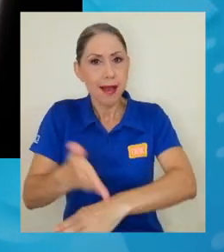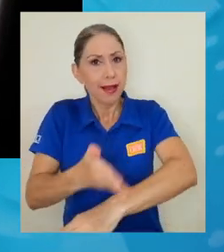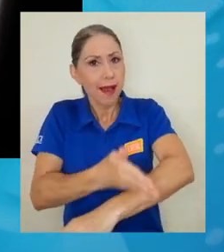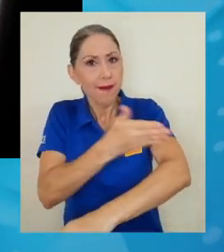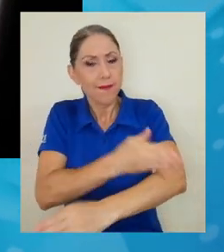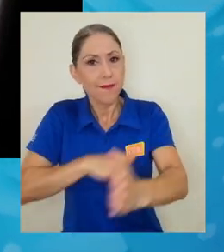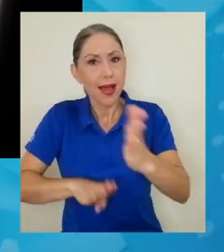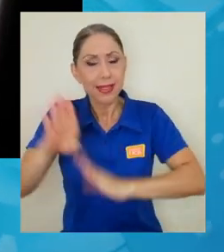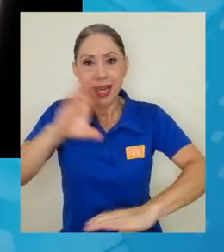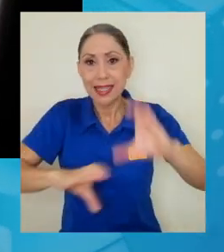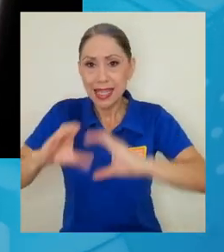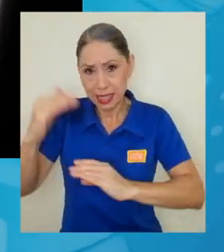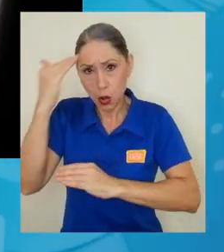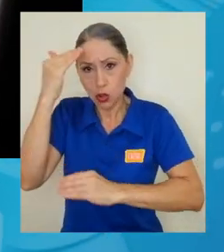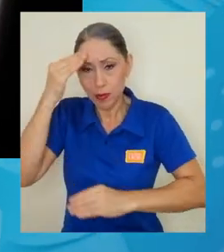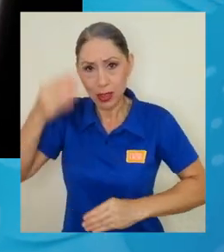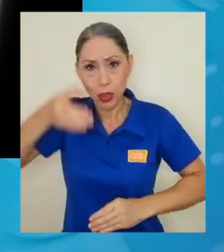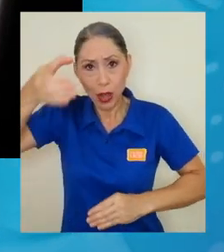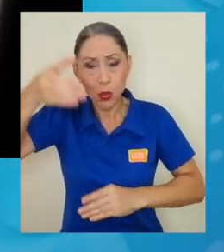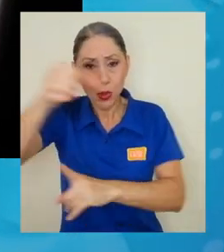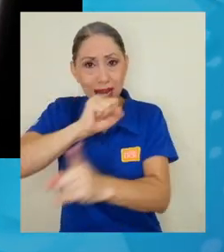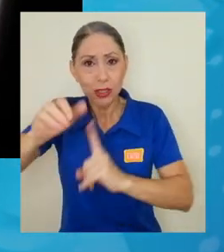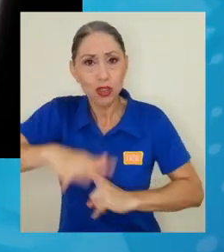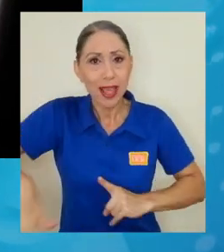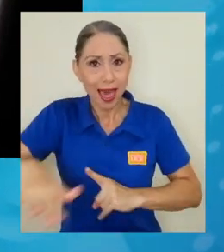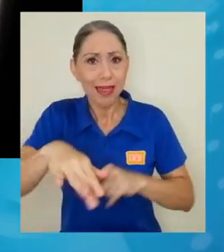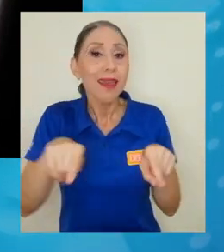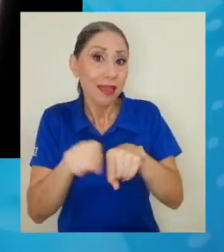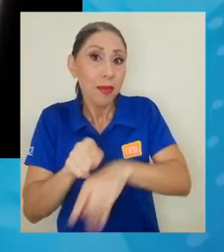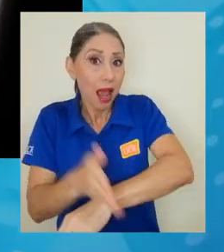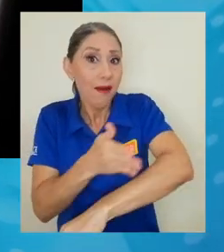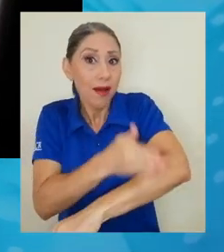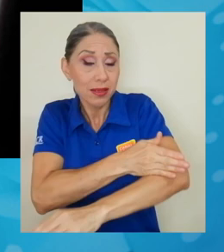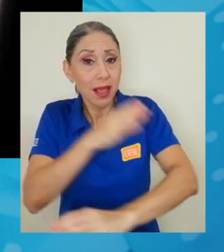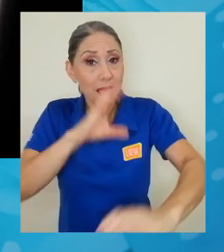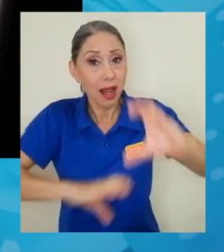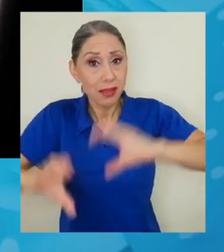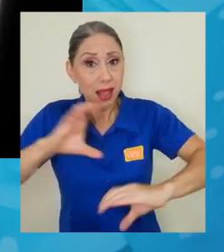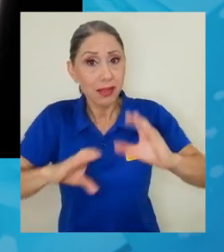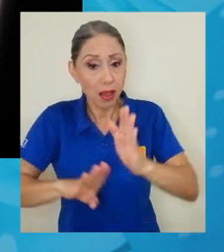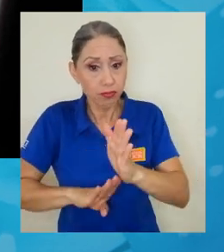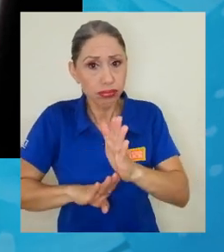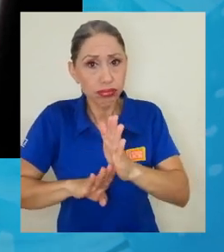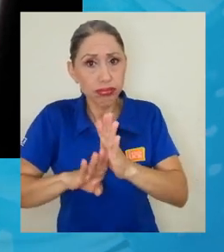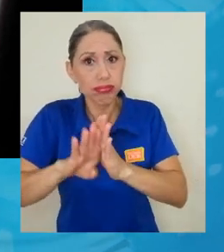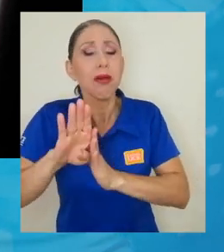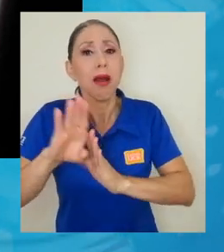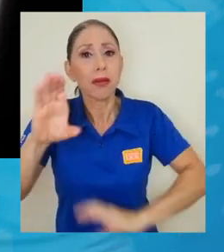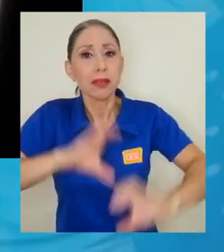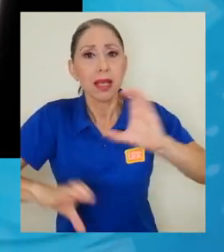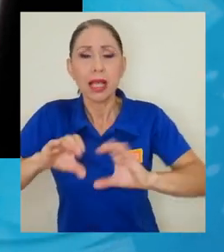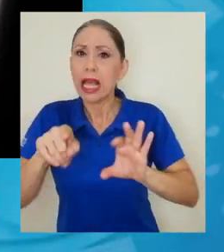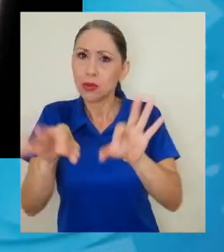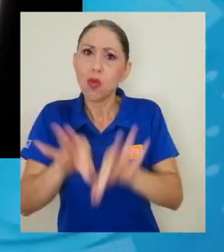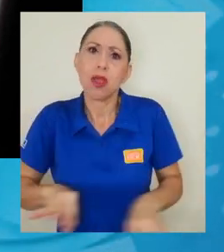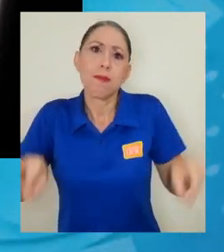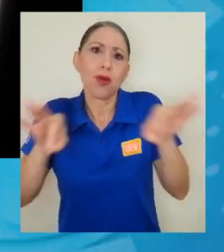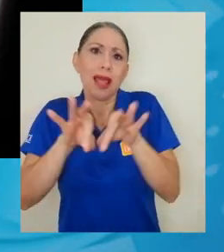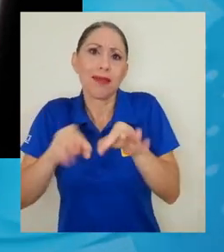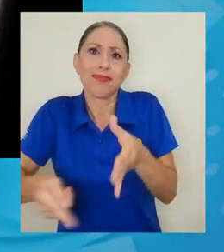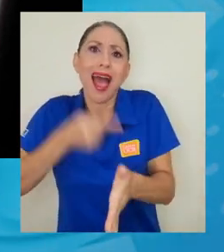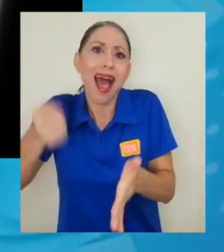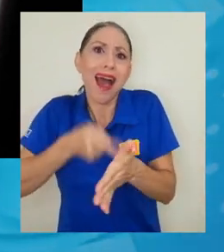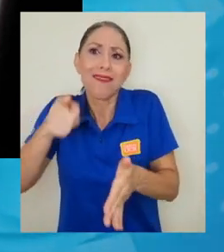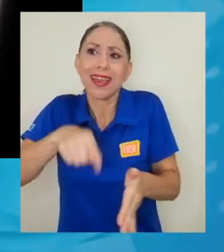conocimiento y la cultura de la sociedad y también pues en el avance de la ciencia. Sin duda esto es muy importante y que a veces es difícil que se